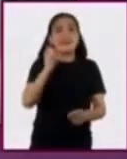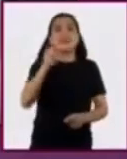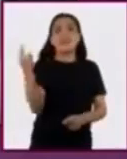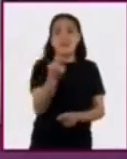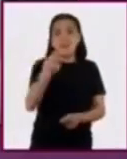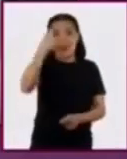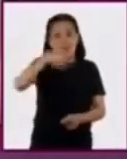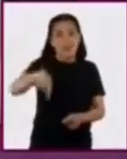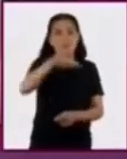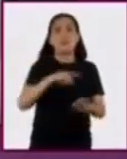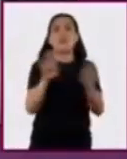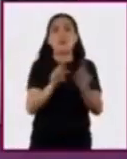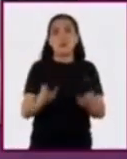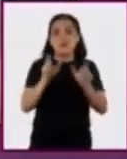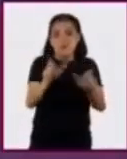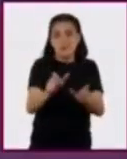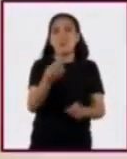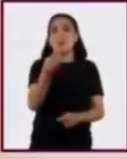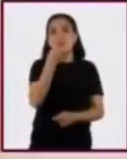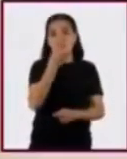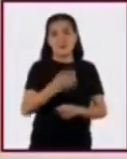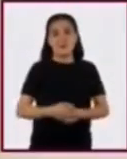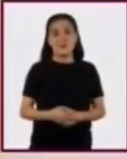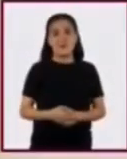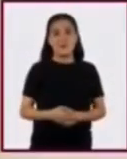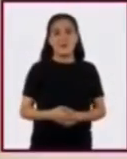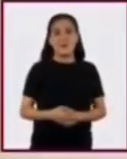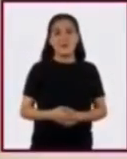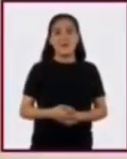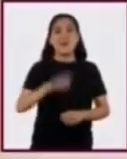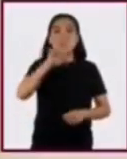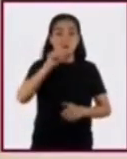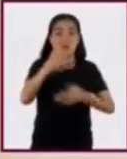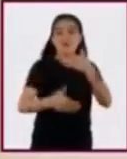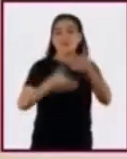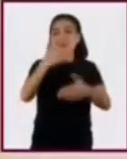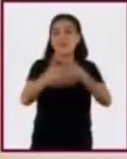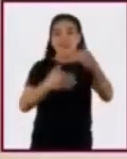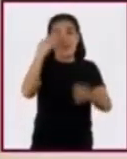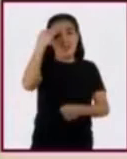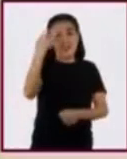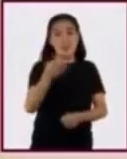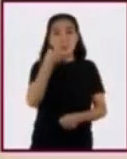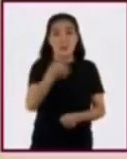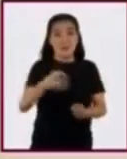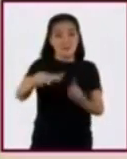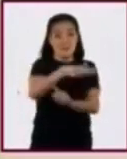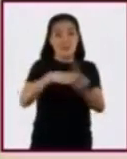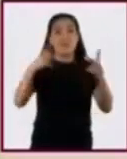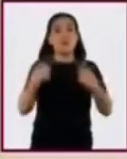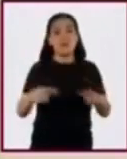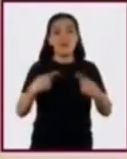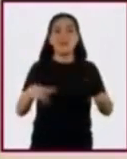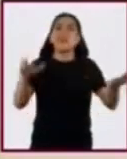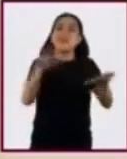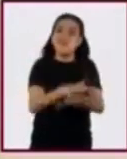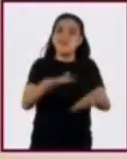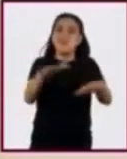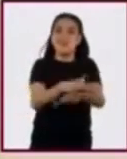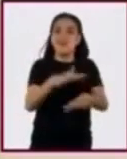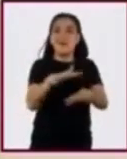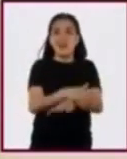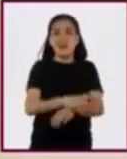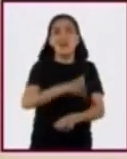necesidad de protección y alimentación. Al paso del tiempo, estas sociedades cambiaron y se